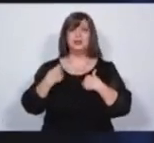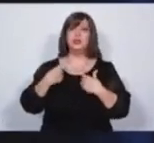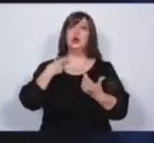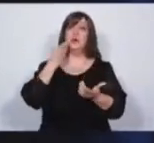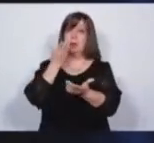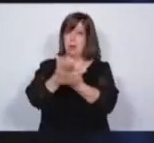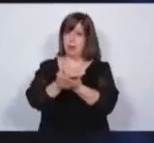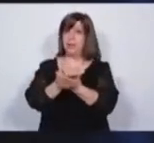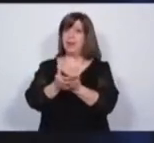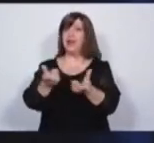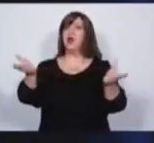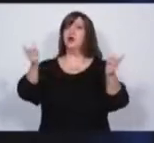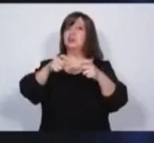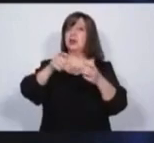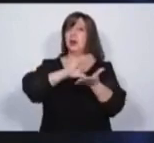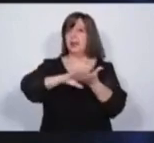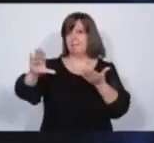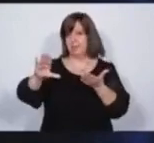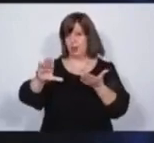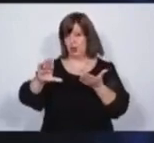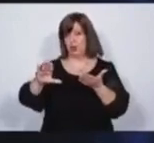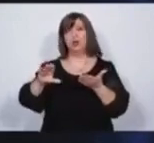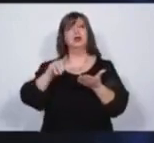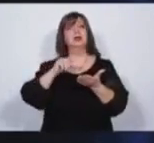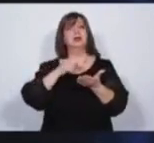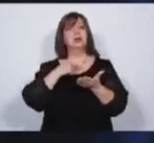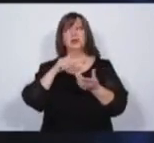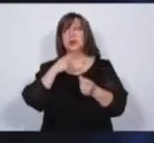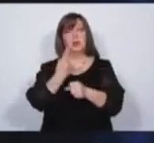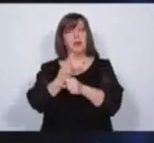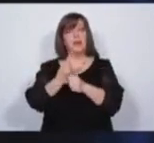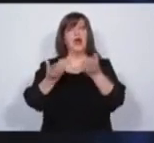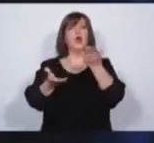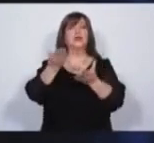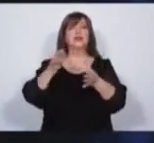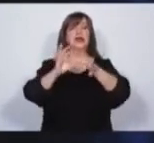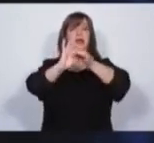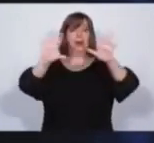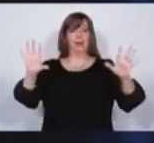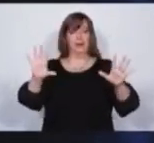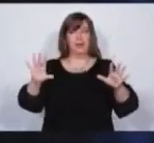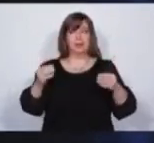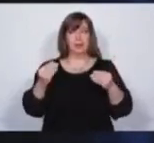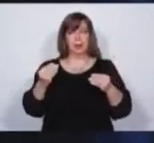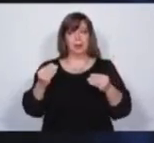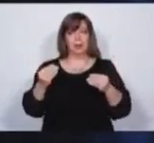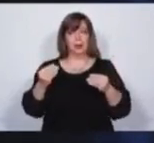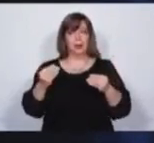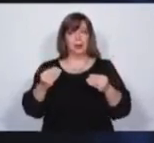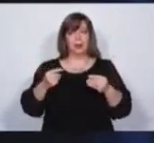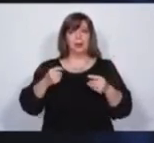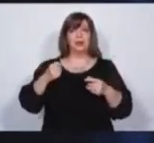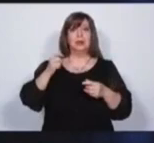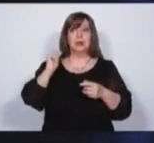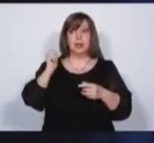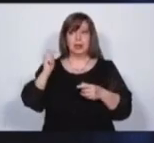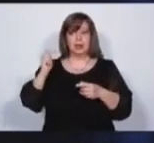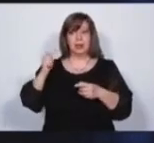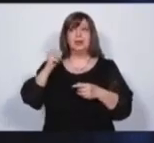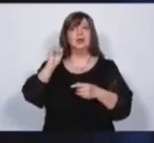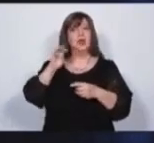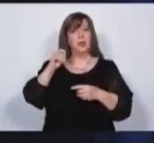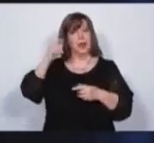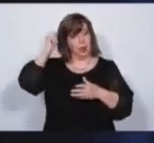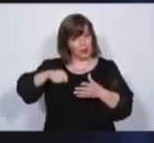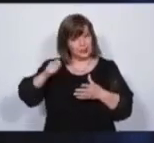del propio Consejo para limpiarlo. No hay ninguna manera de tener una justicia independiente cuando quienes tienen que nombrar a los